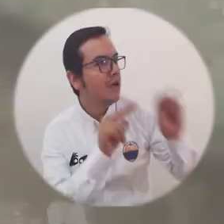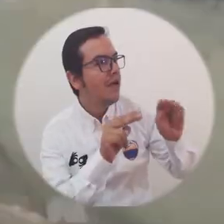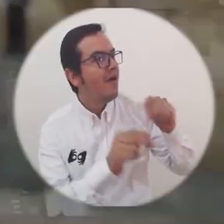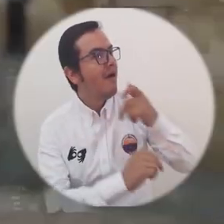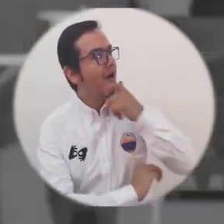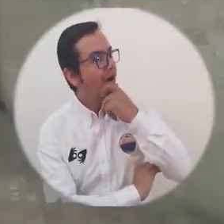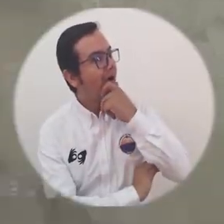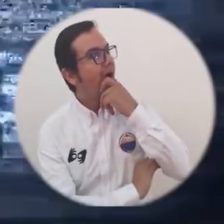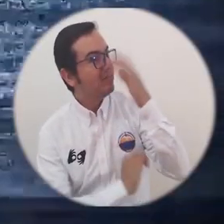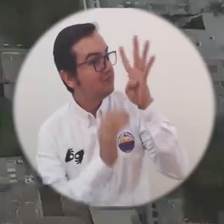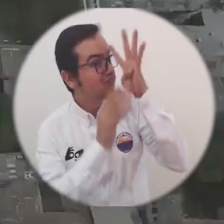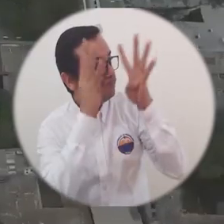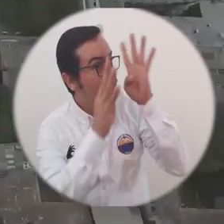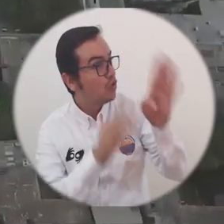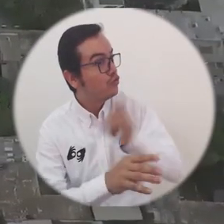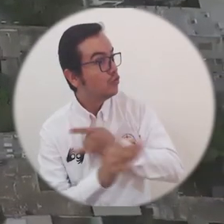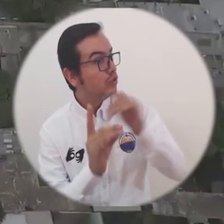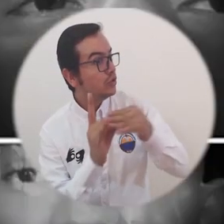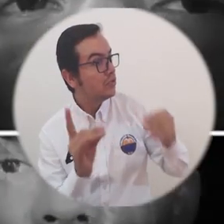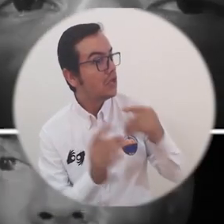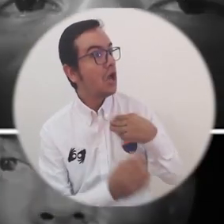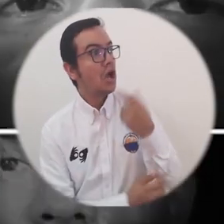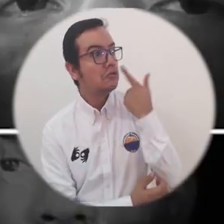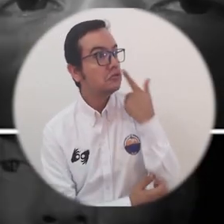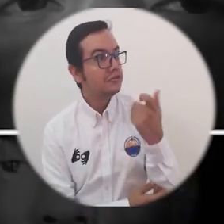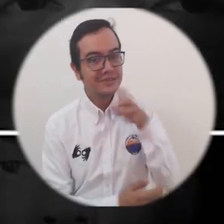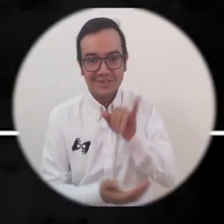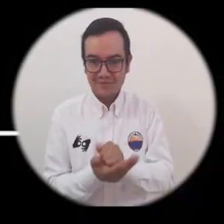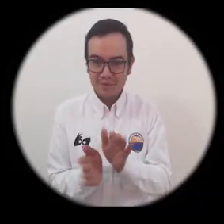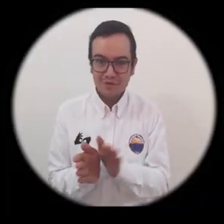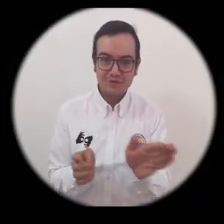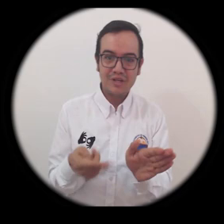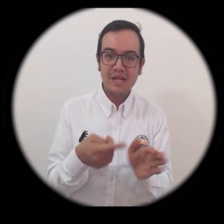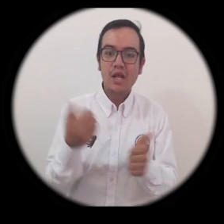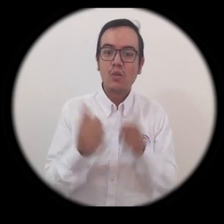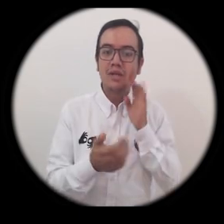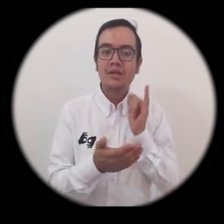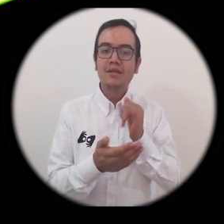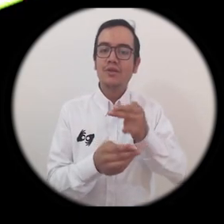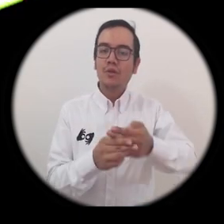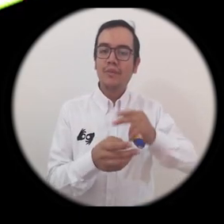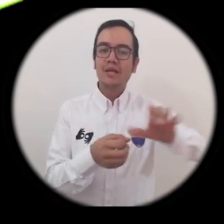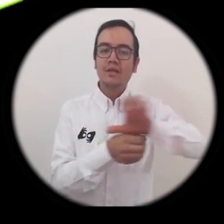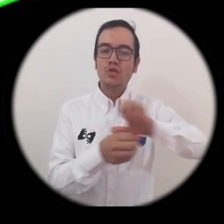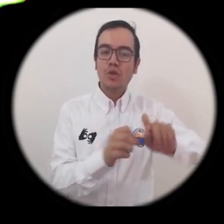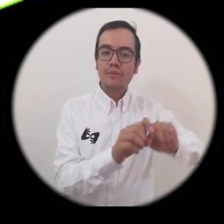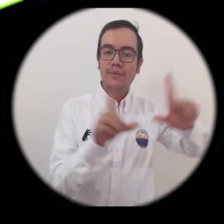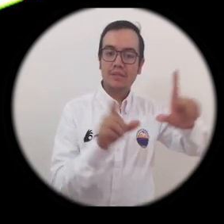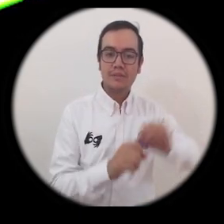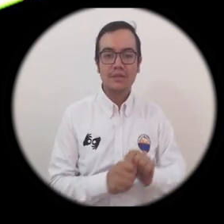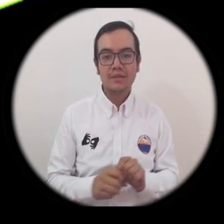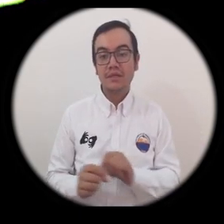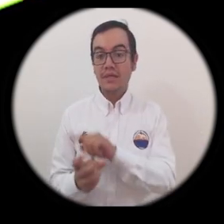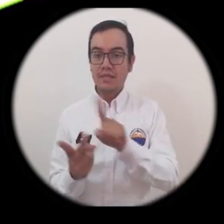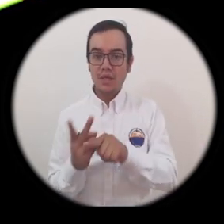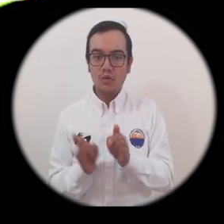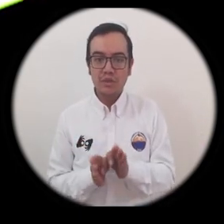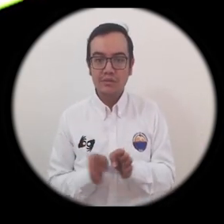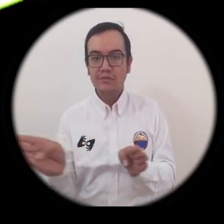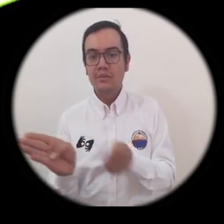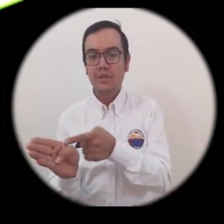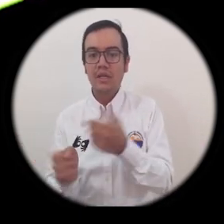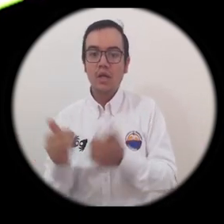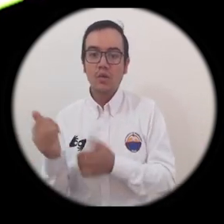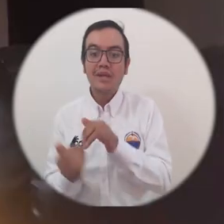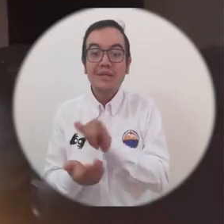artísticas del programa de cine y audiovisuales es por eso que se creó el programa Ciudad Pantalla la segunda gran estrategia era diseñar una plataforma